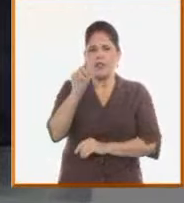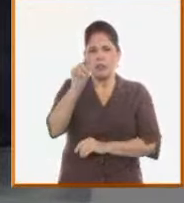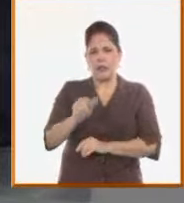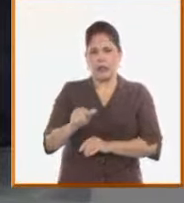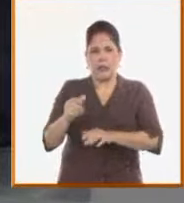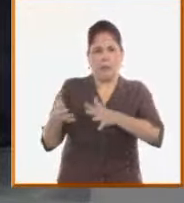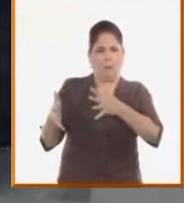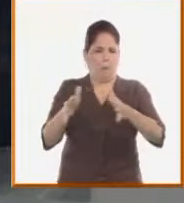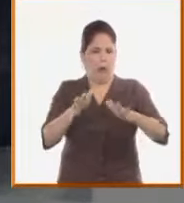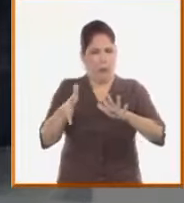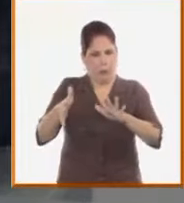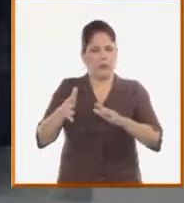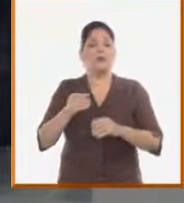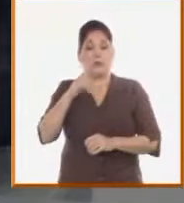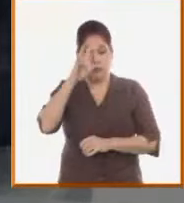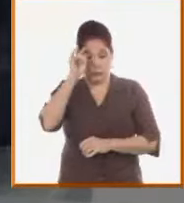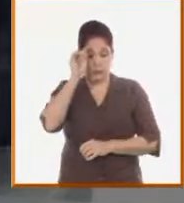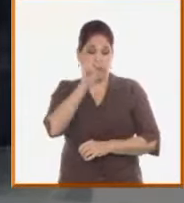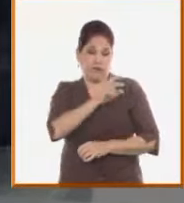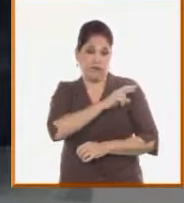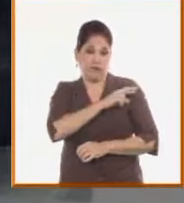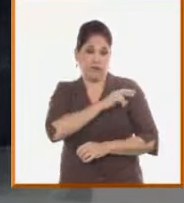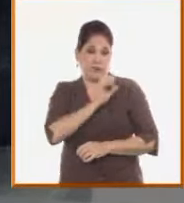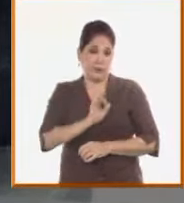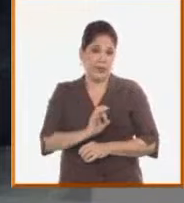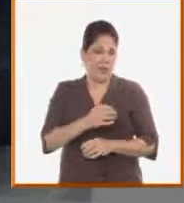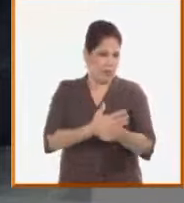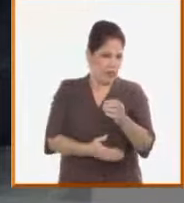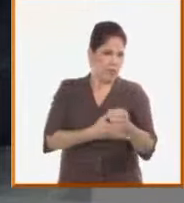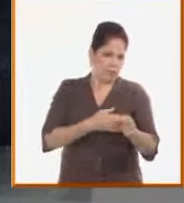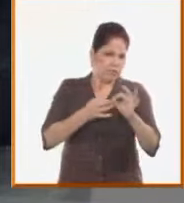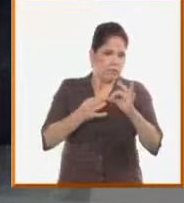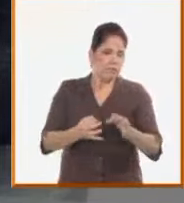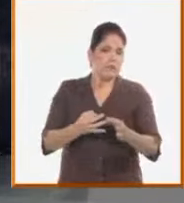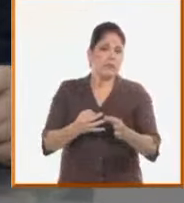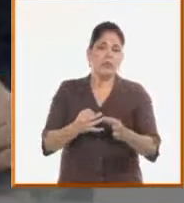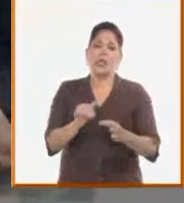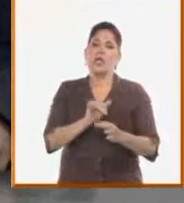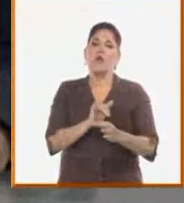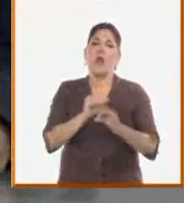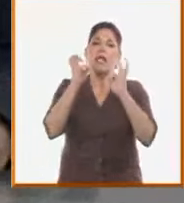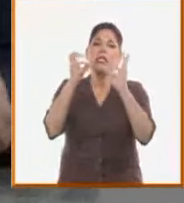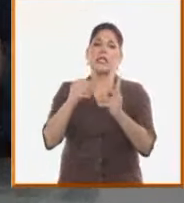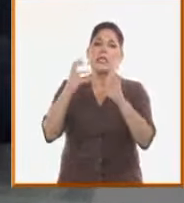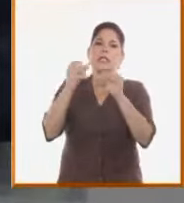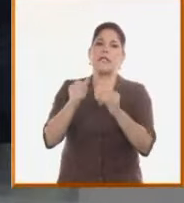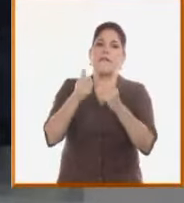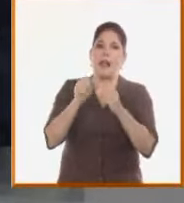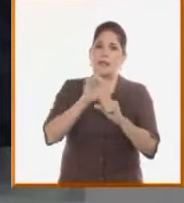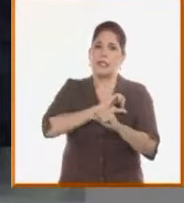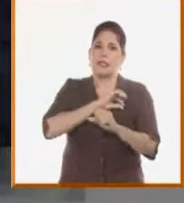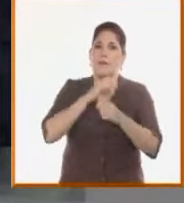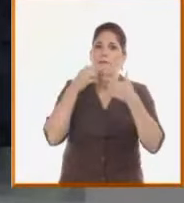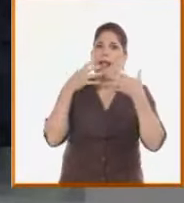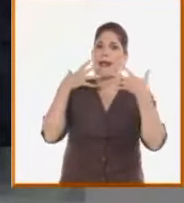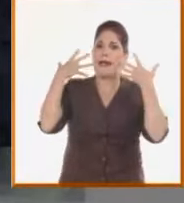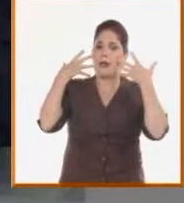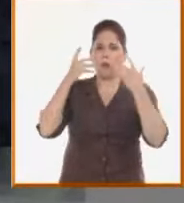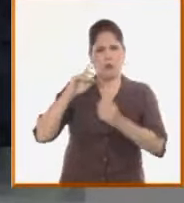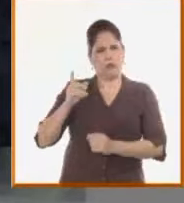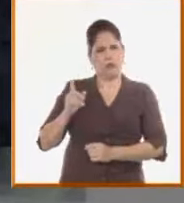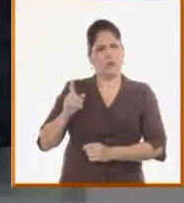Más de 800.000 visitantes. Realmente esto no nos satisface, es una alta